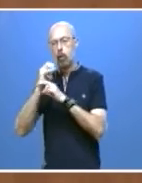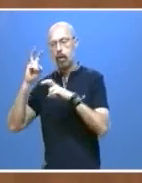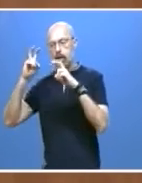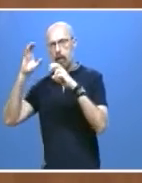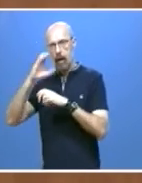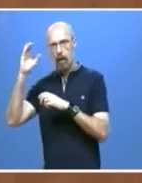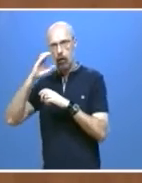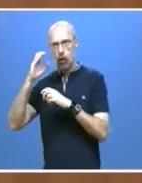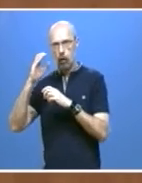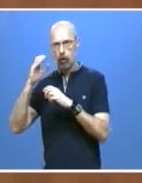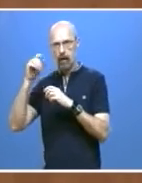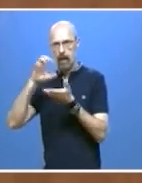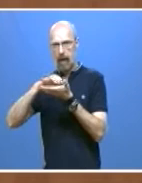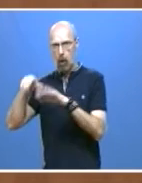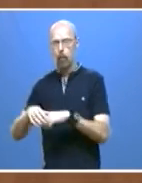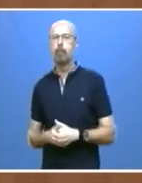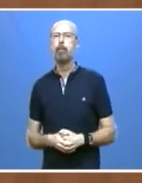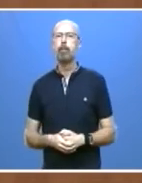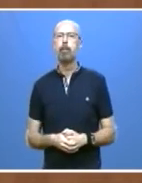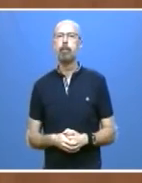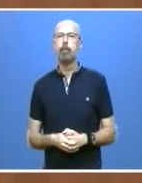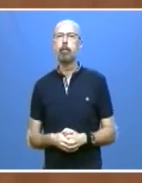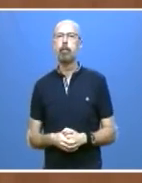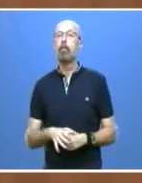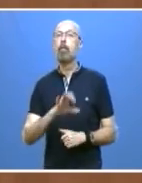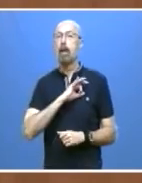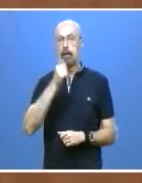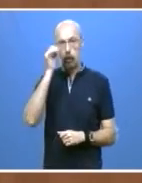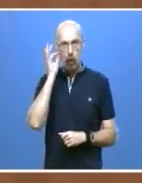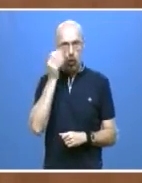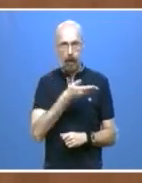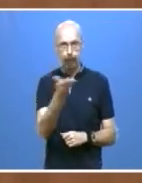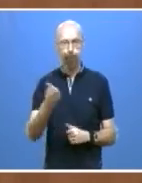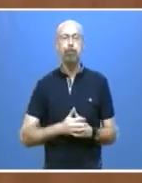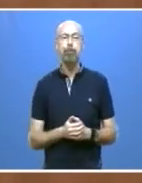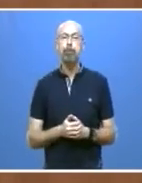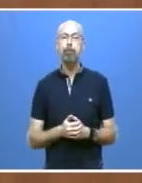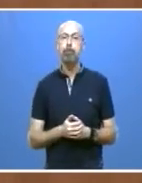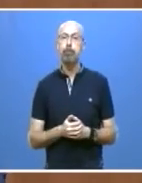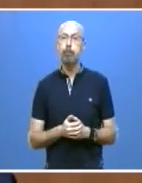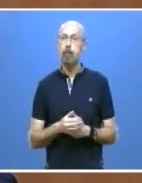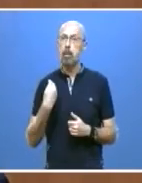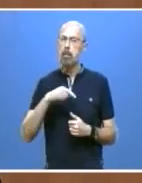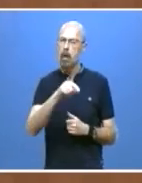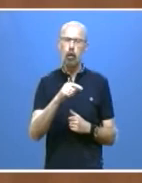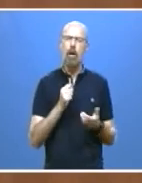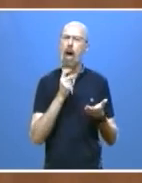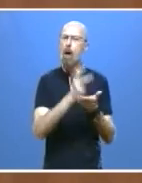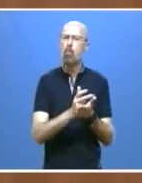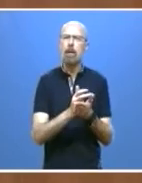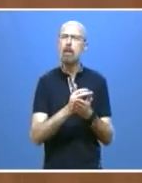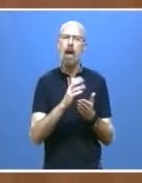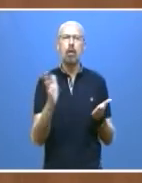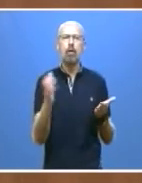León. Señoras y señores procuradores, esta apuesta modernizadora a través de una nueva